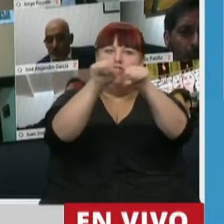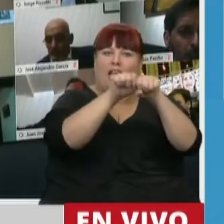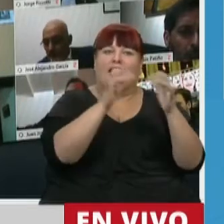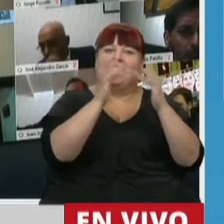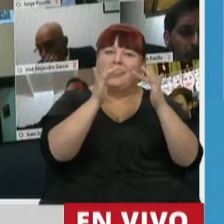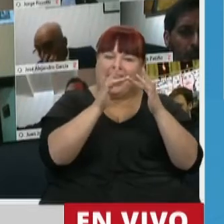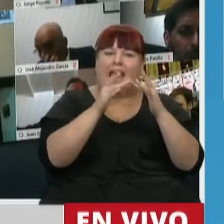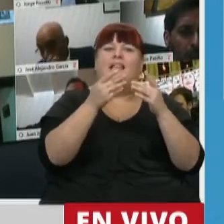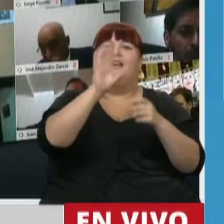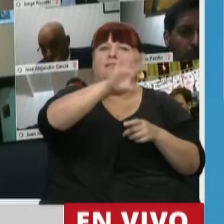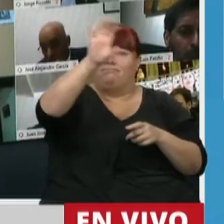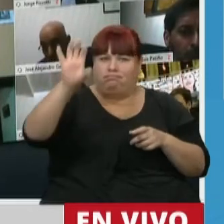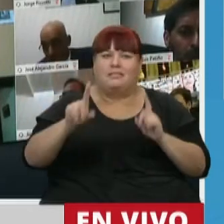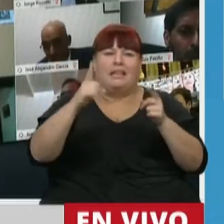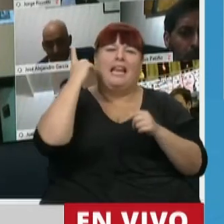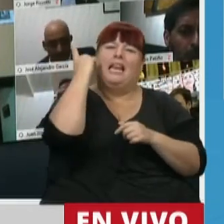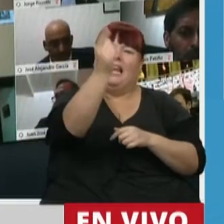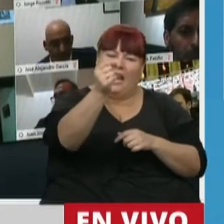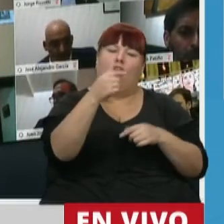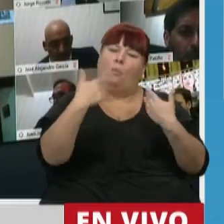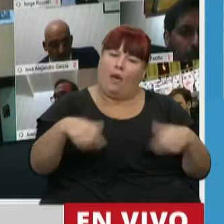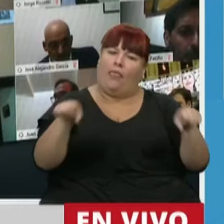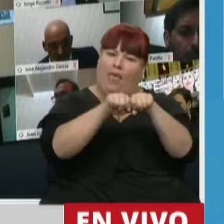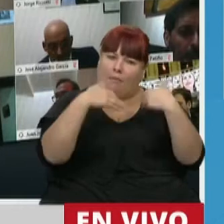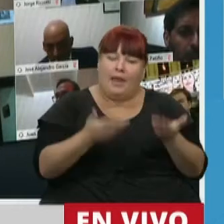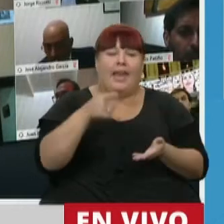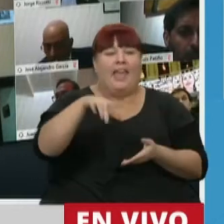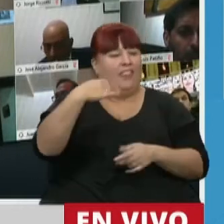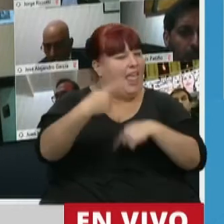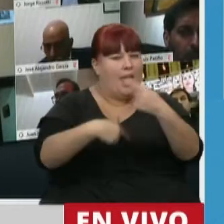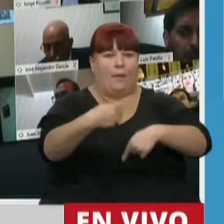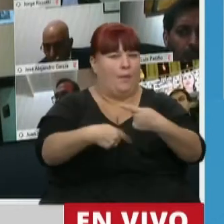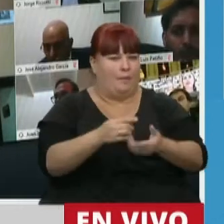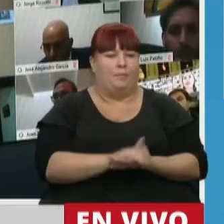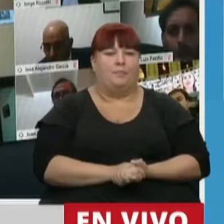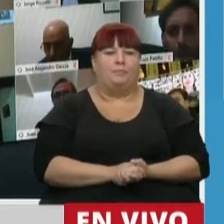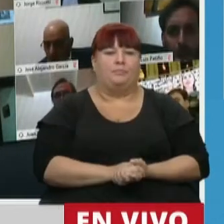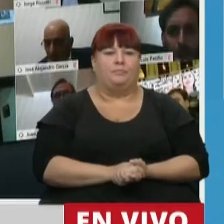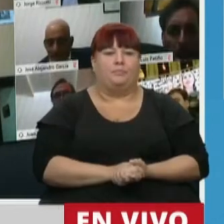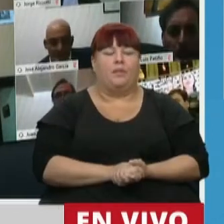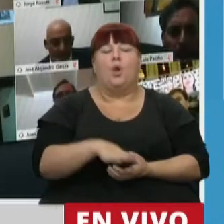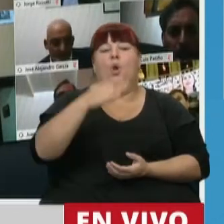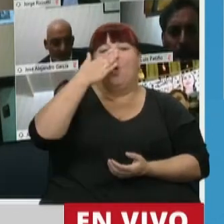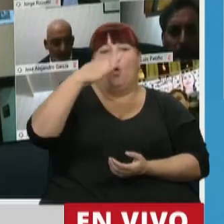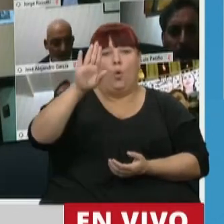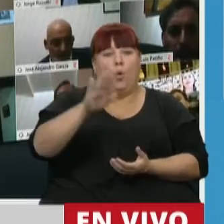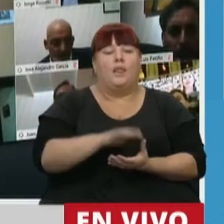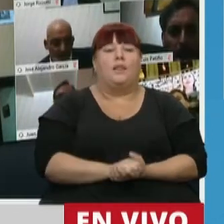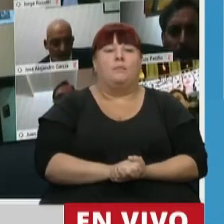a Internet de muchos lugares que están alejados. Es un camino que tenemos que seguir andando. Y por último,